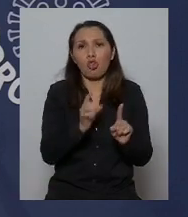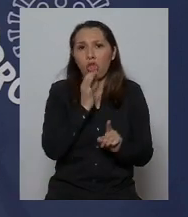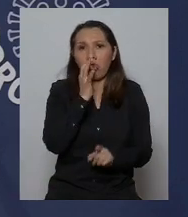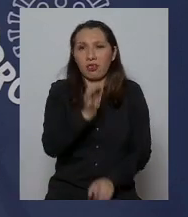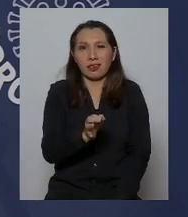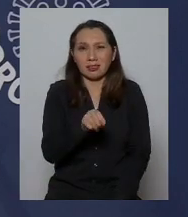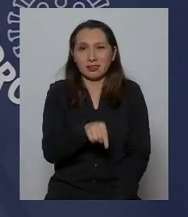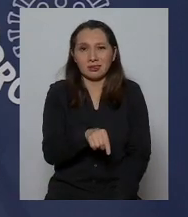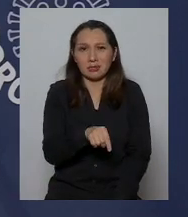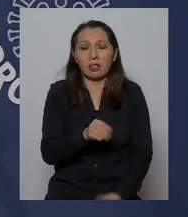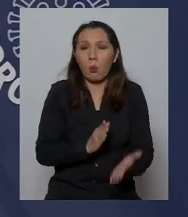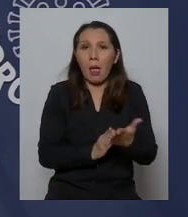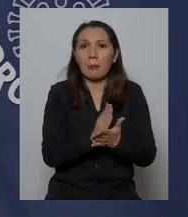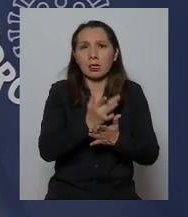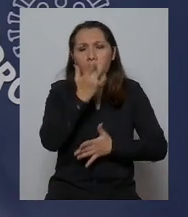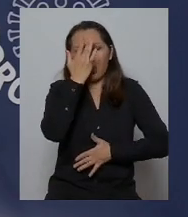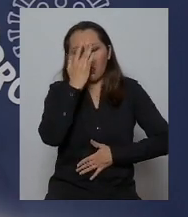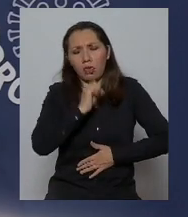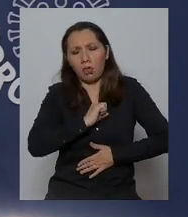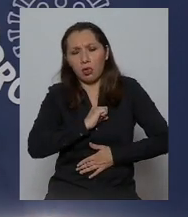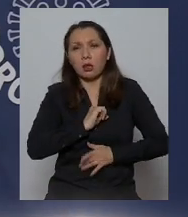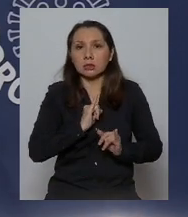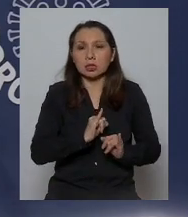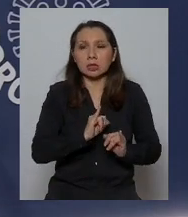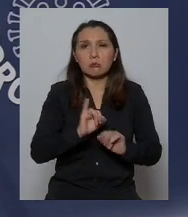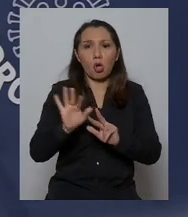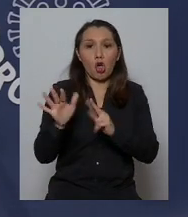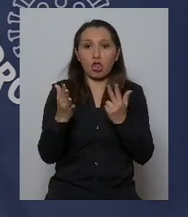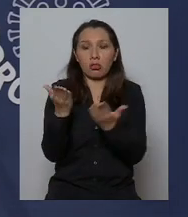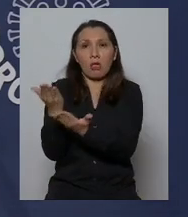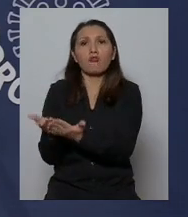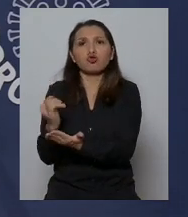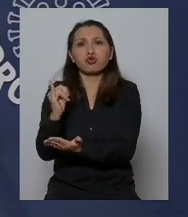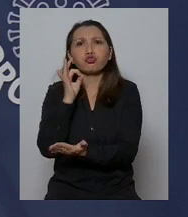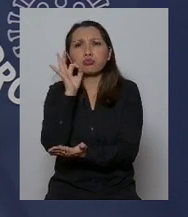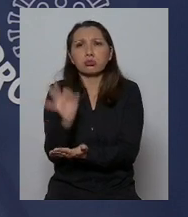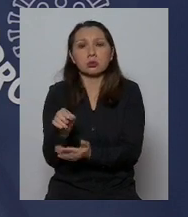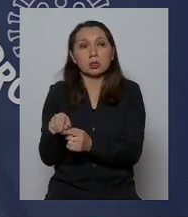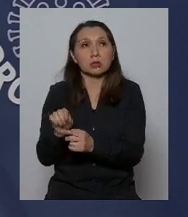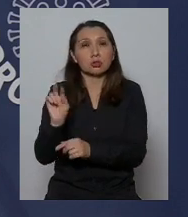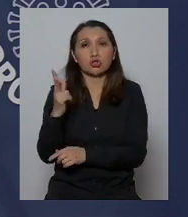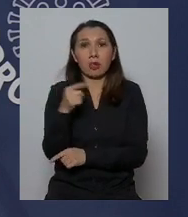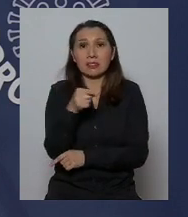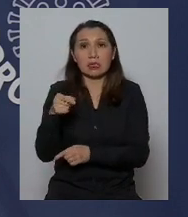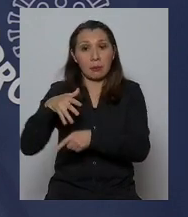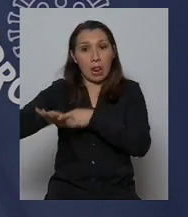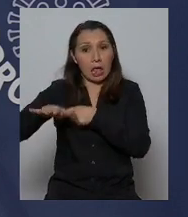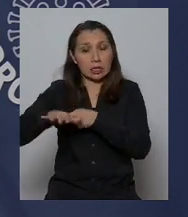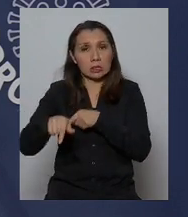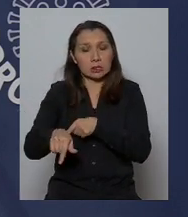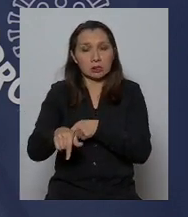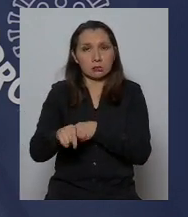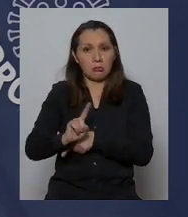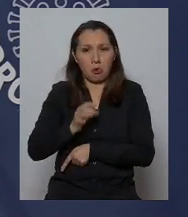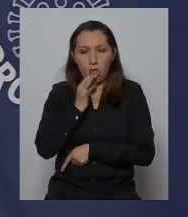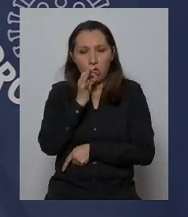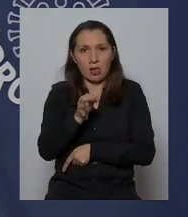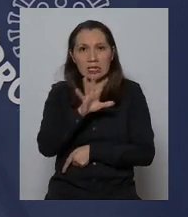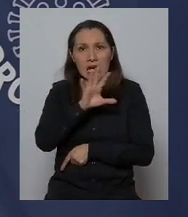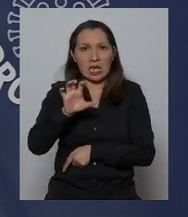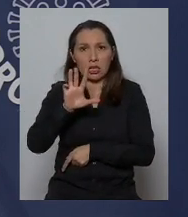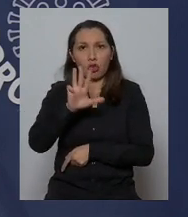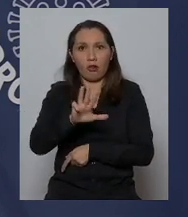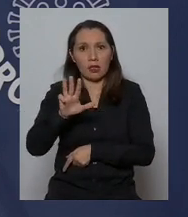dice que es con el inicio de los síntomas pero si lo dice el octavo de hecho en el octavo en la semana 15 no dice que son